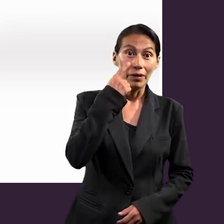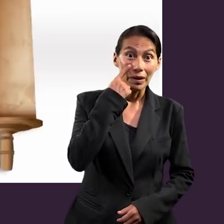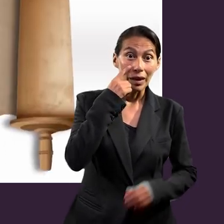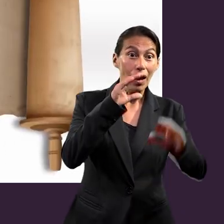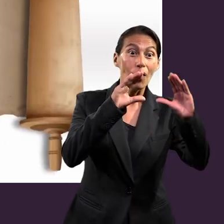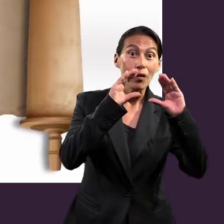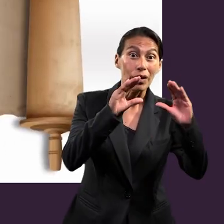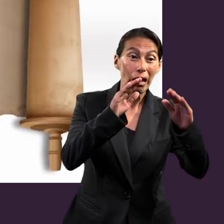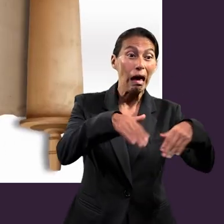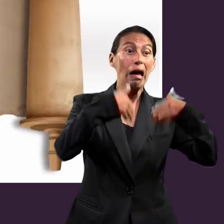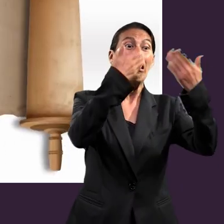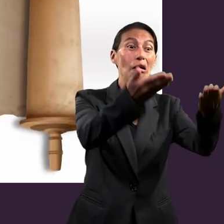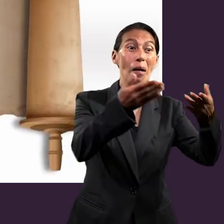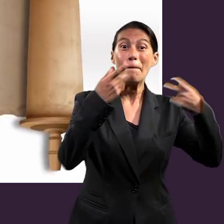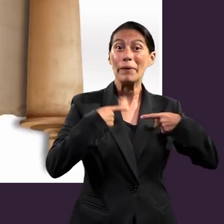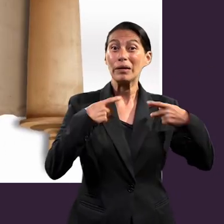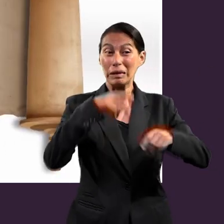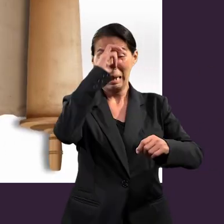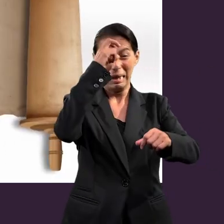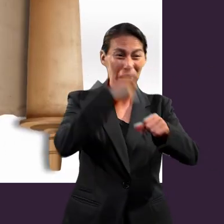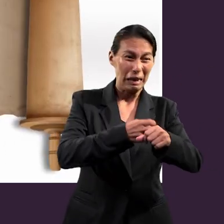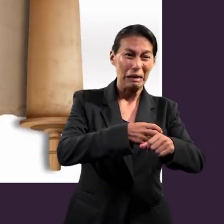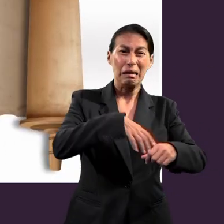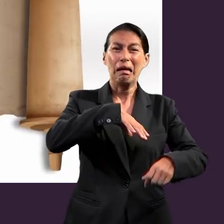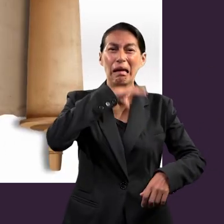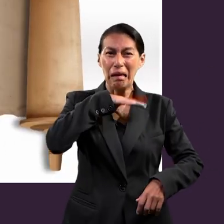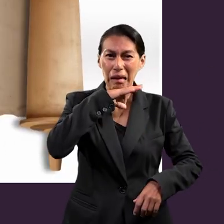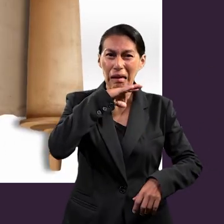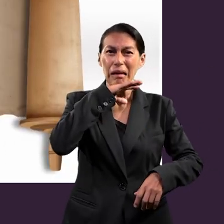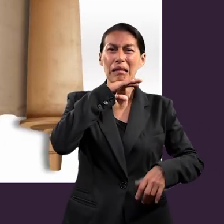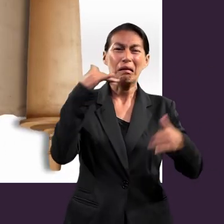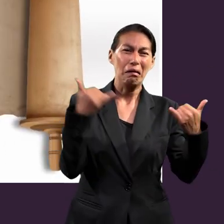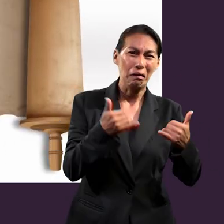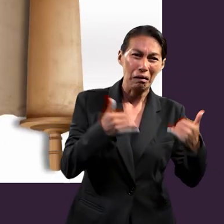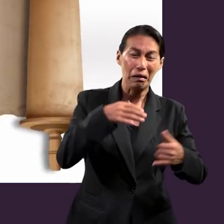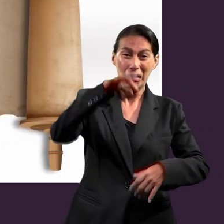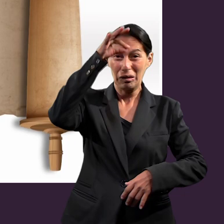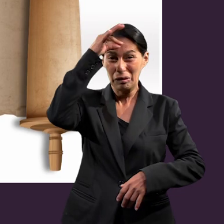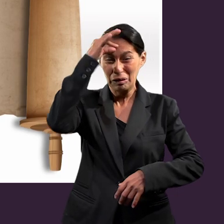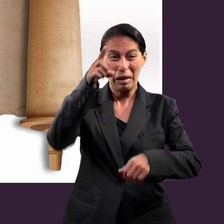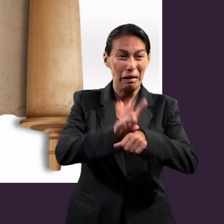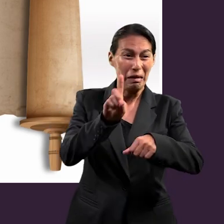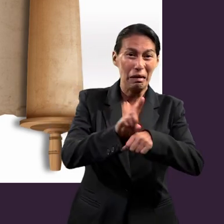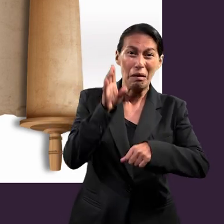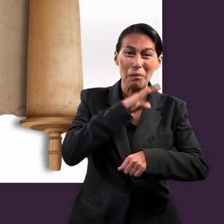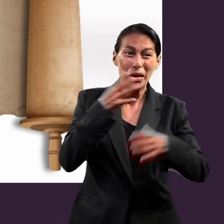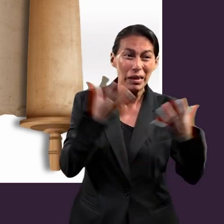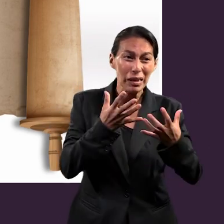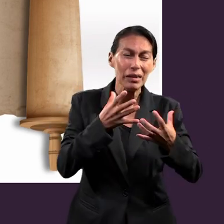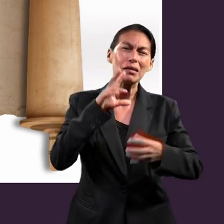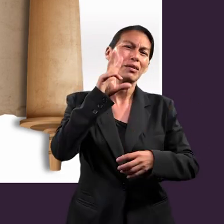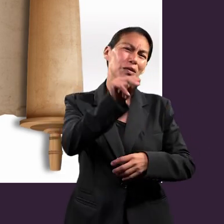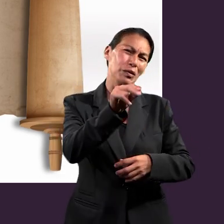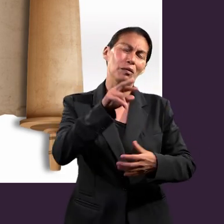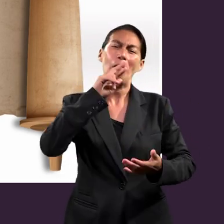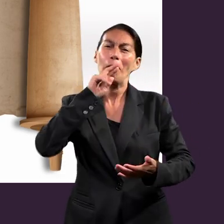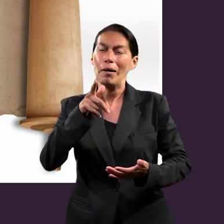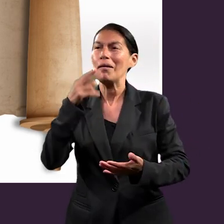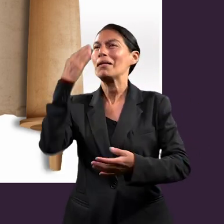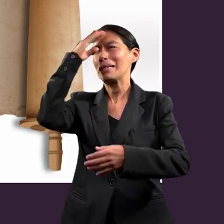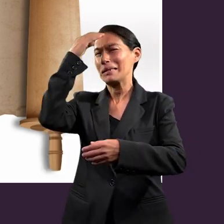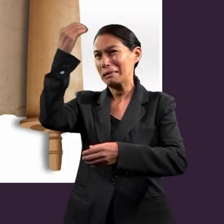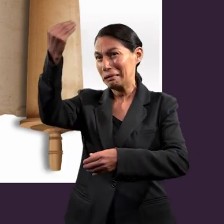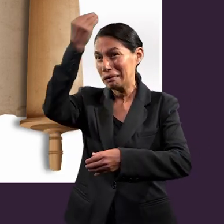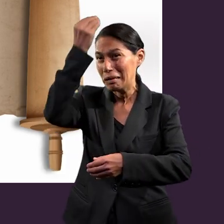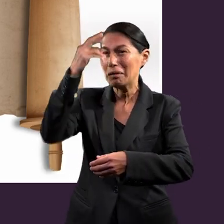Miren con cuidado cómo andan, no como necios, sino como sabios. Aprovechen bien el tiempo, porque